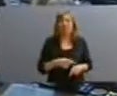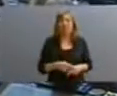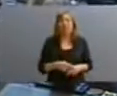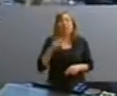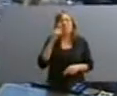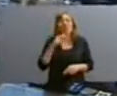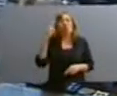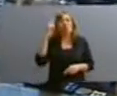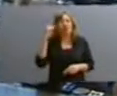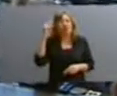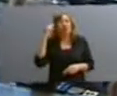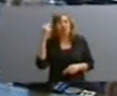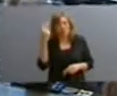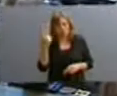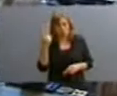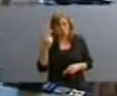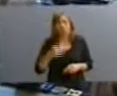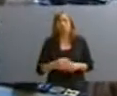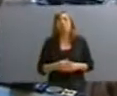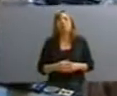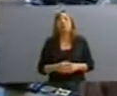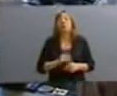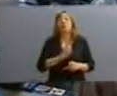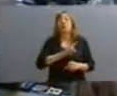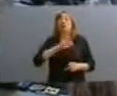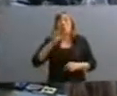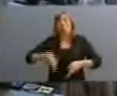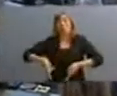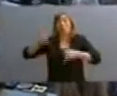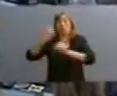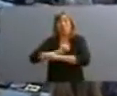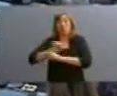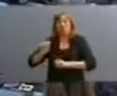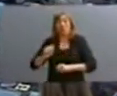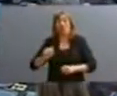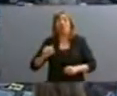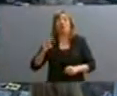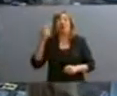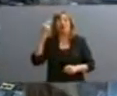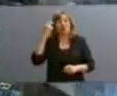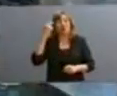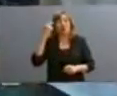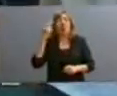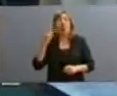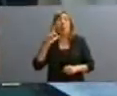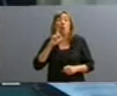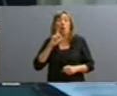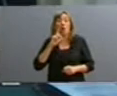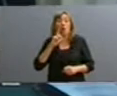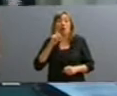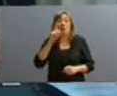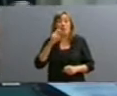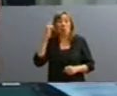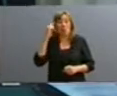1992. El segundo atentado fue el 18 de julio de 1994. En murieron 22 personas